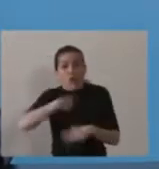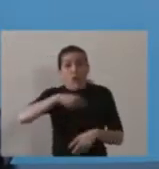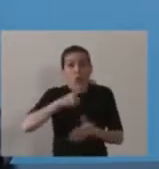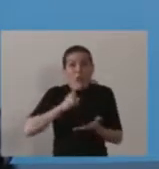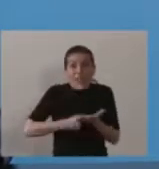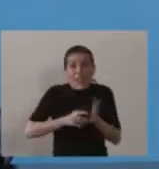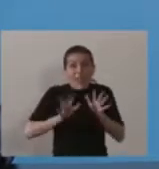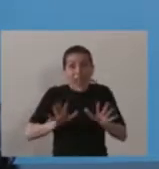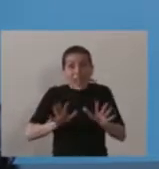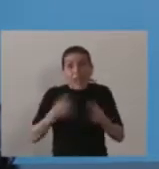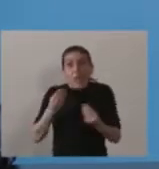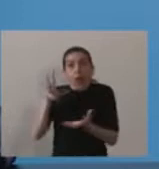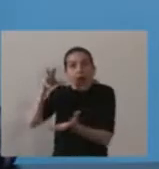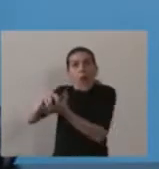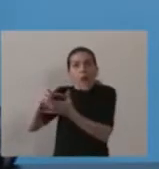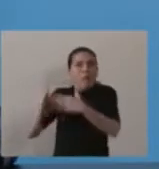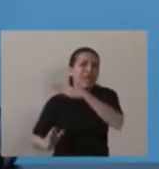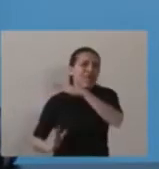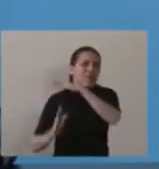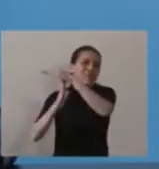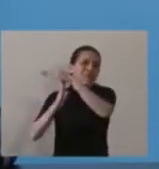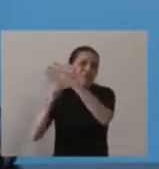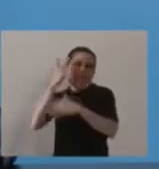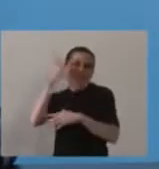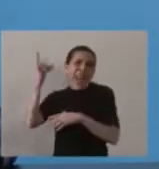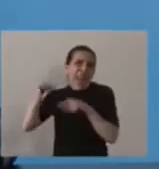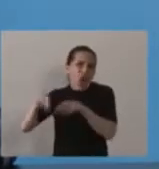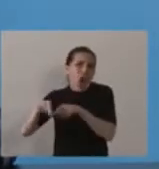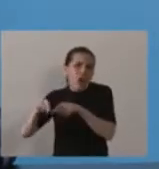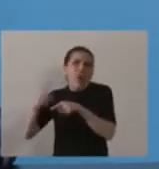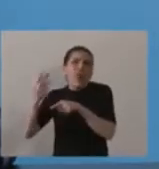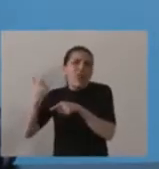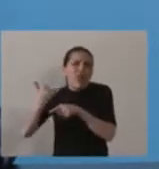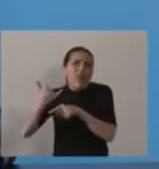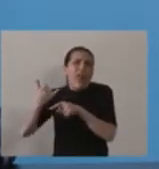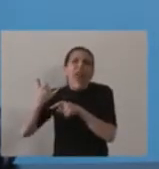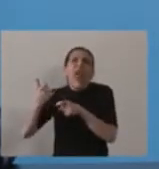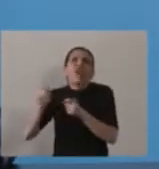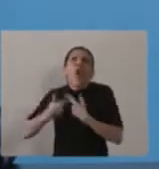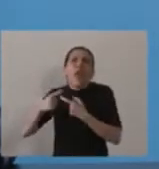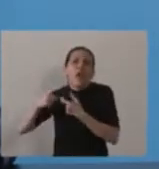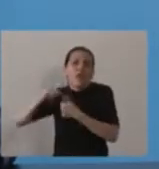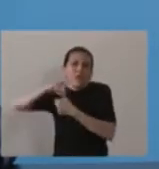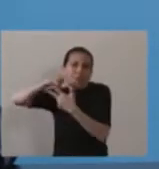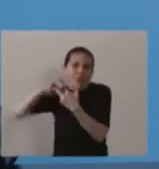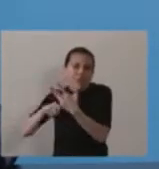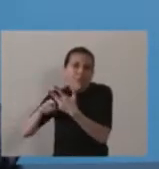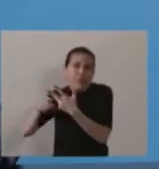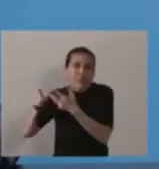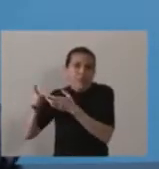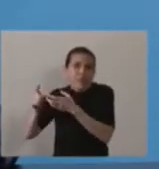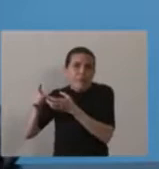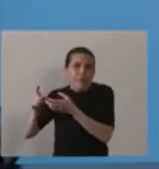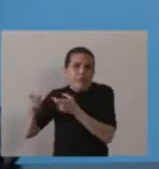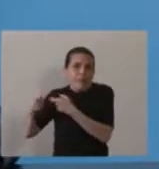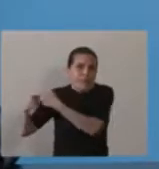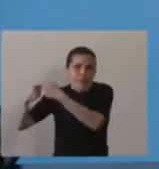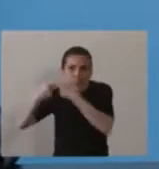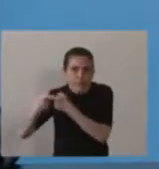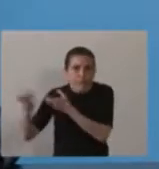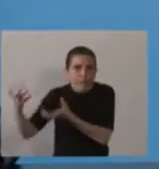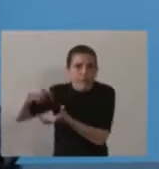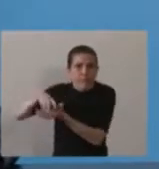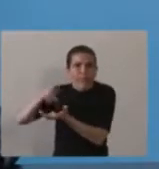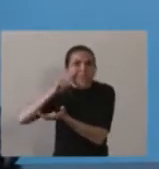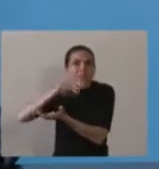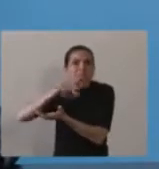una empresa líder de capitales mixtos en la Argentina, que tiene un enorme reconocimiento en